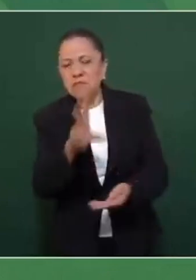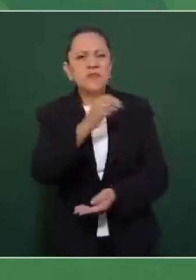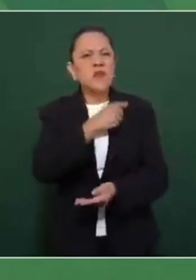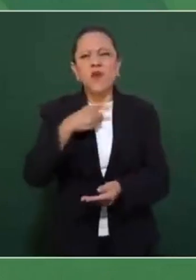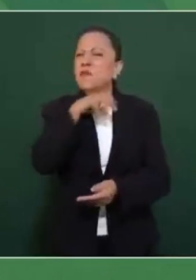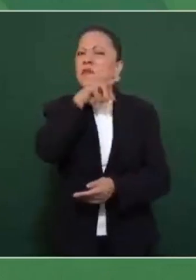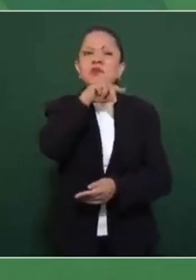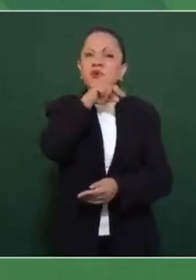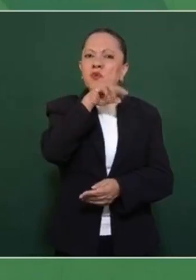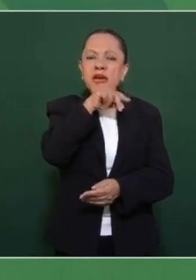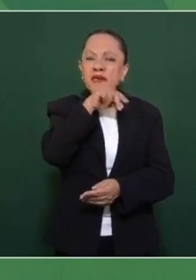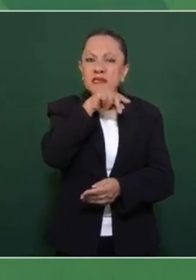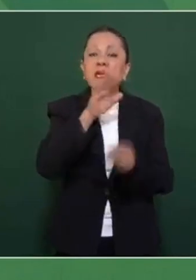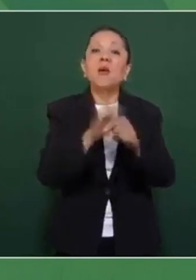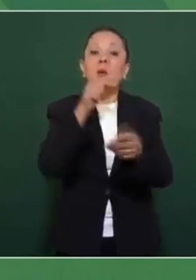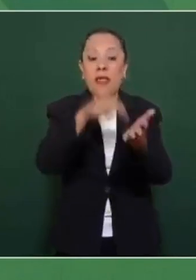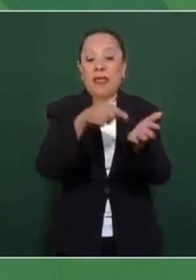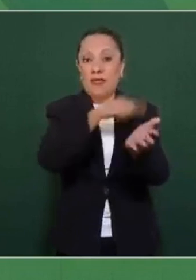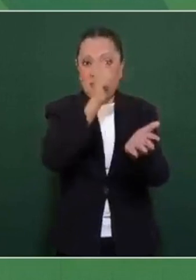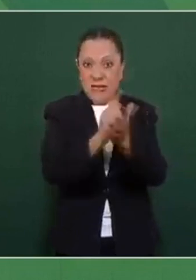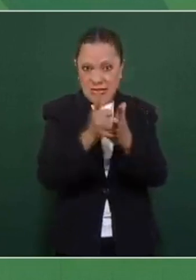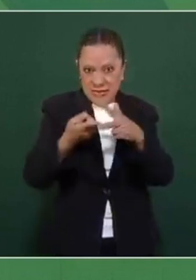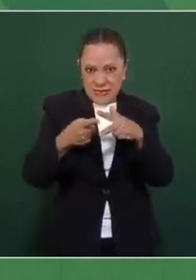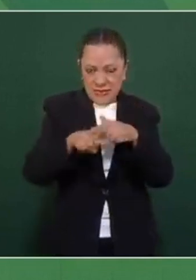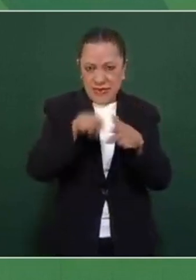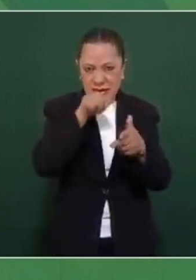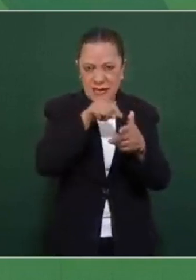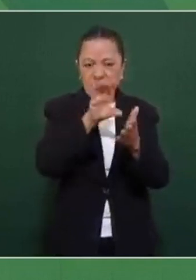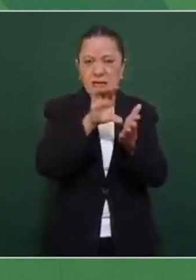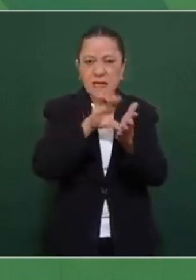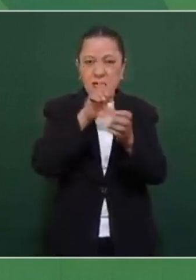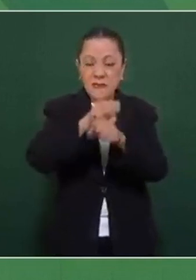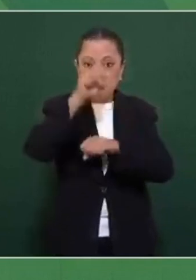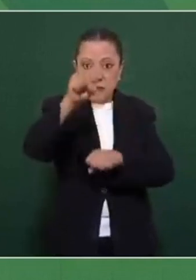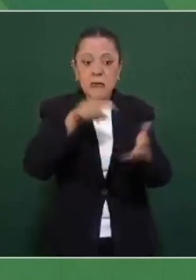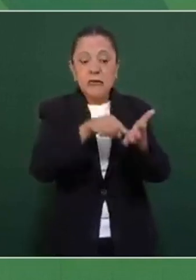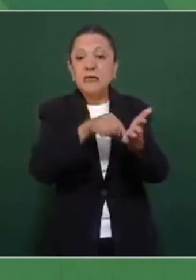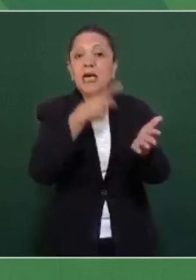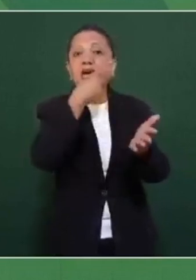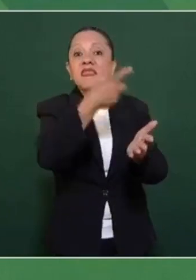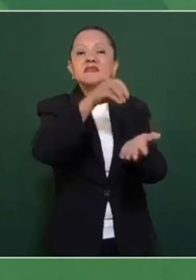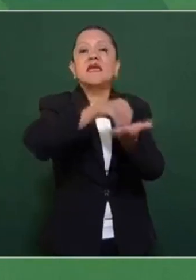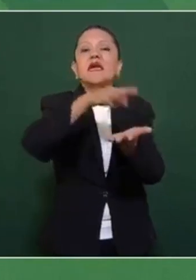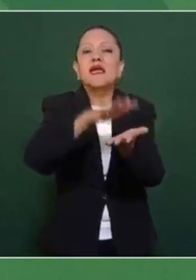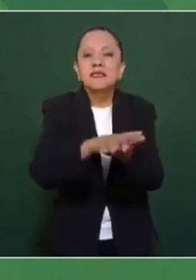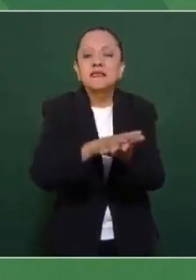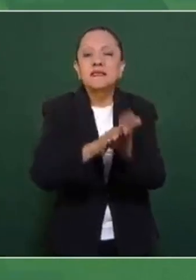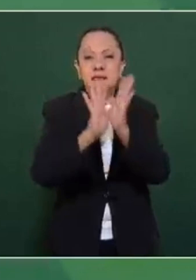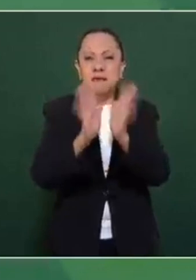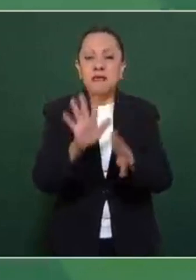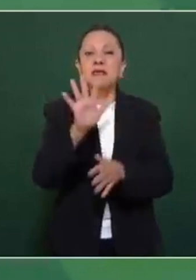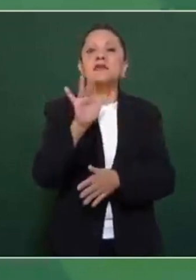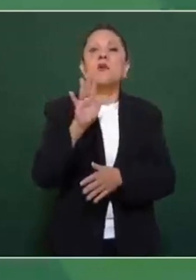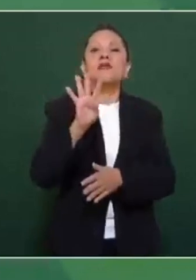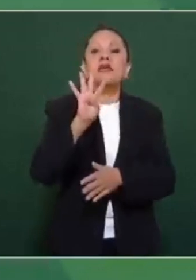se establece que se les garantiza el 54 por ciento el